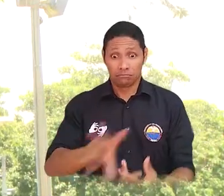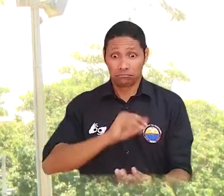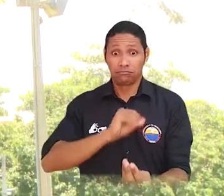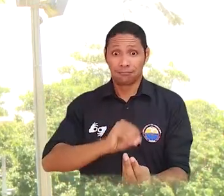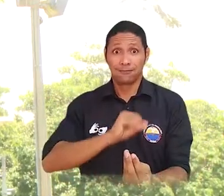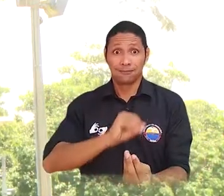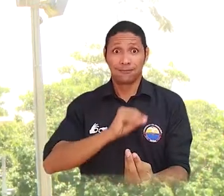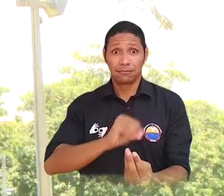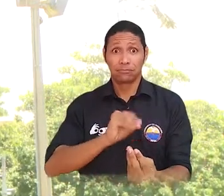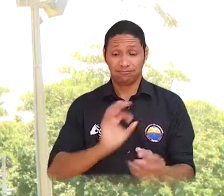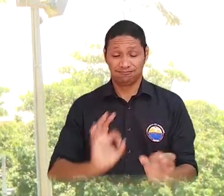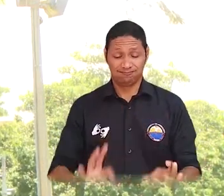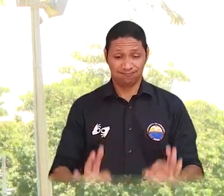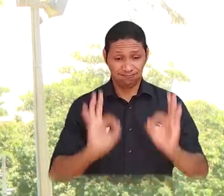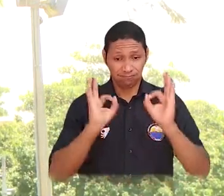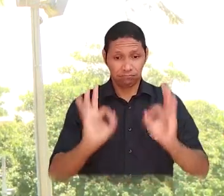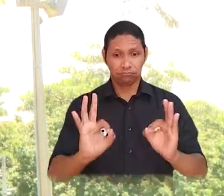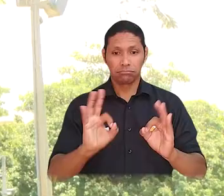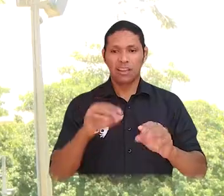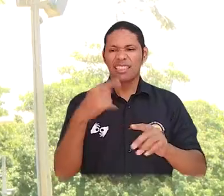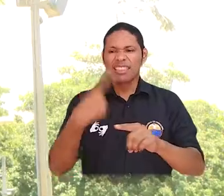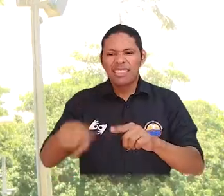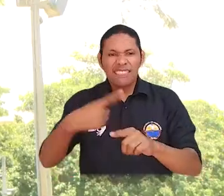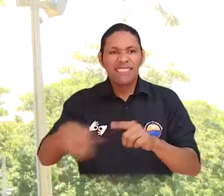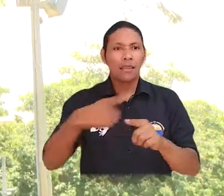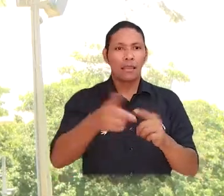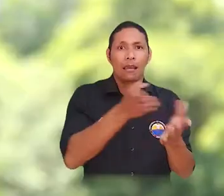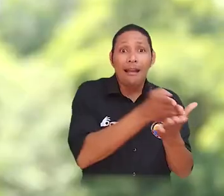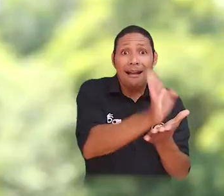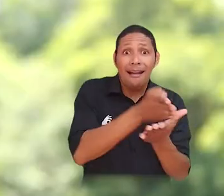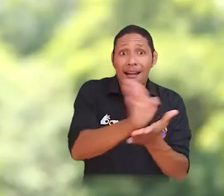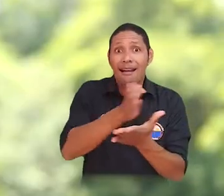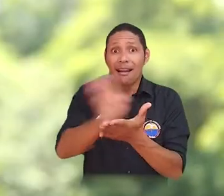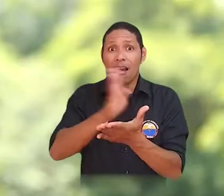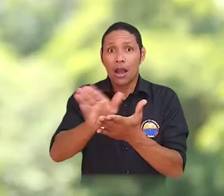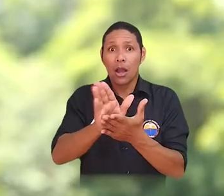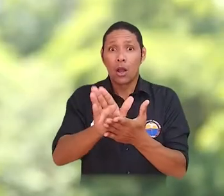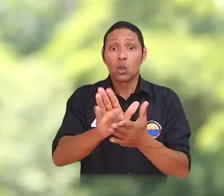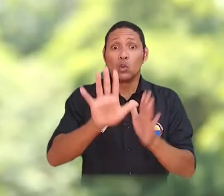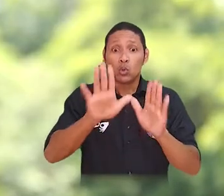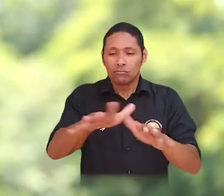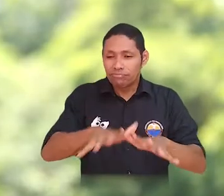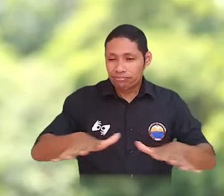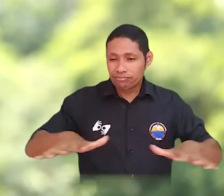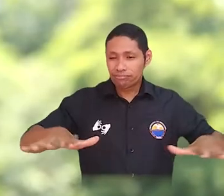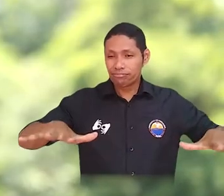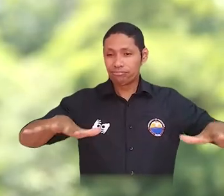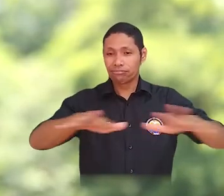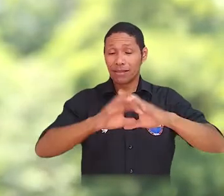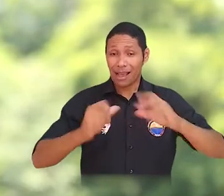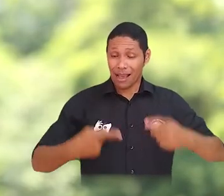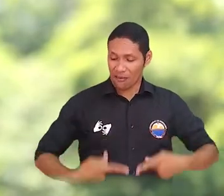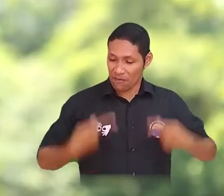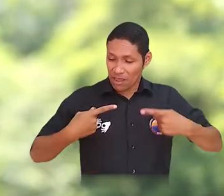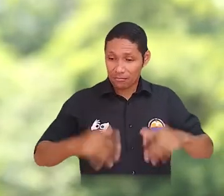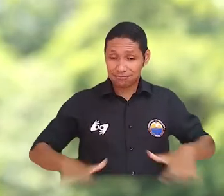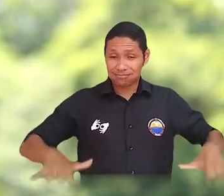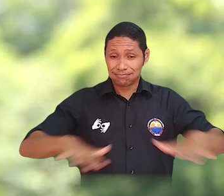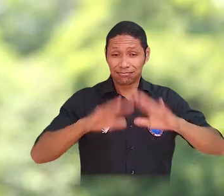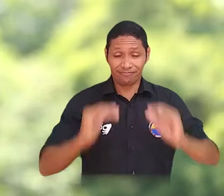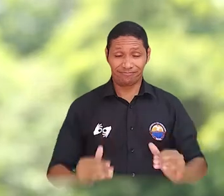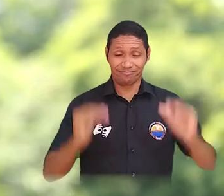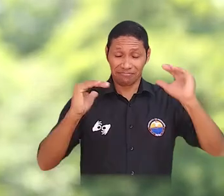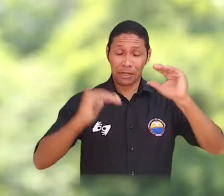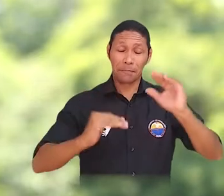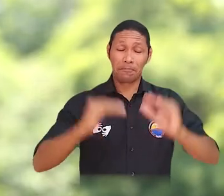Magdalena. Son profesionales que egresan con formación de alta calidad, con la capacidad de aportar desde diferentes campos de acción al desarrollo